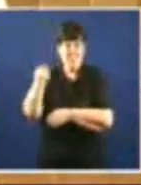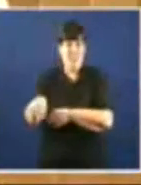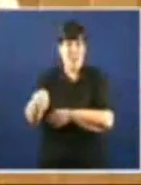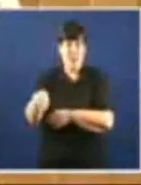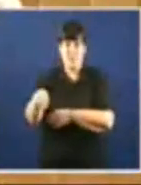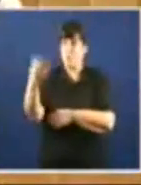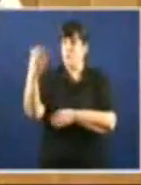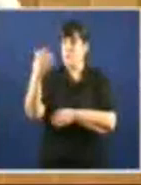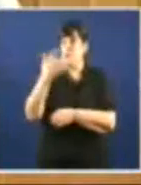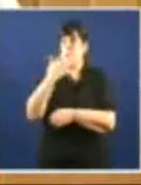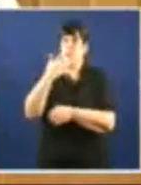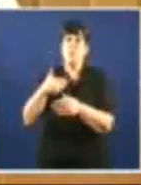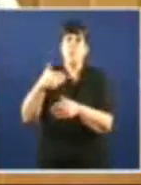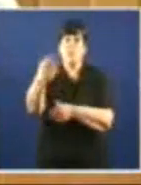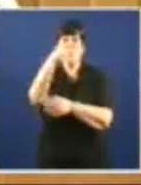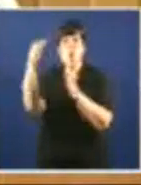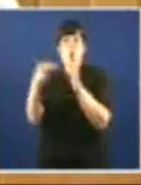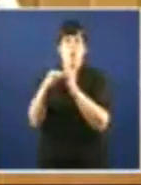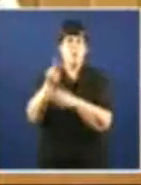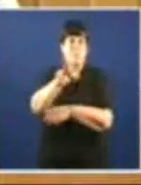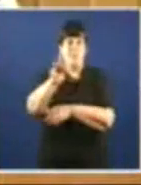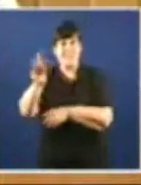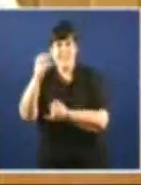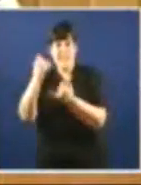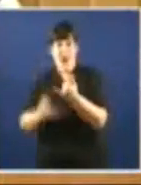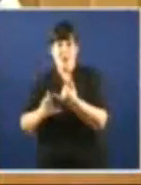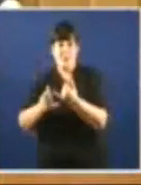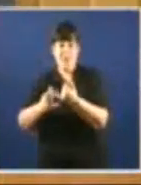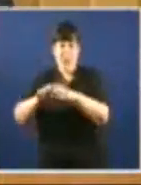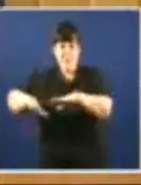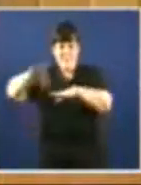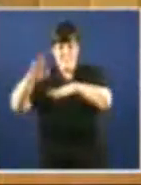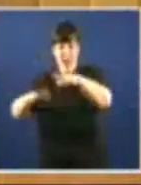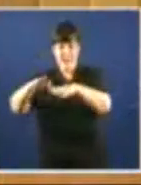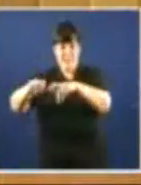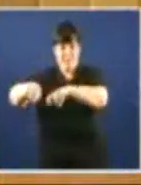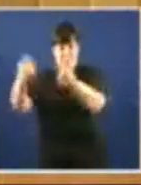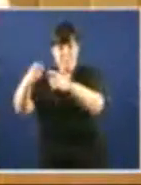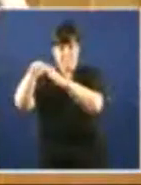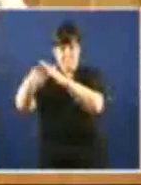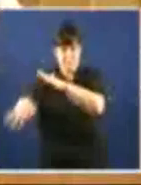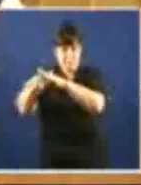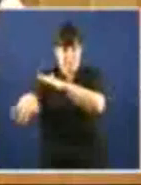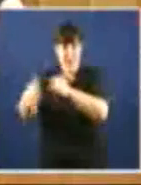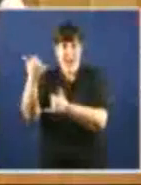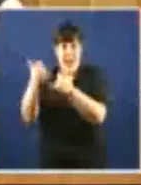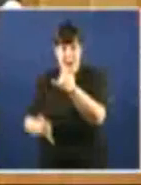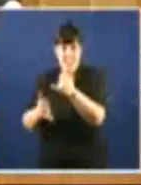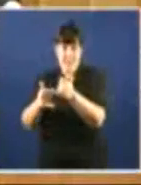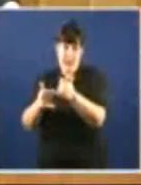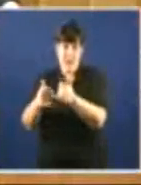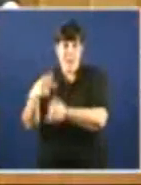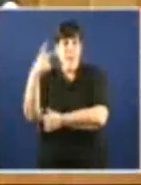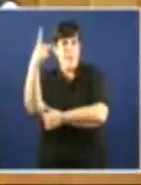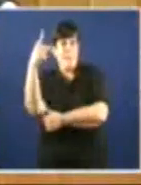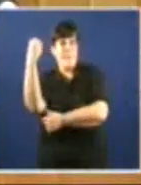2023 aparecía unha pequena rotura na balsa de lixiviados e que de repente o que era vicepresidente